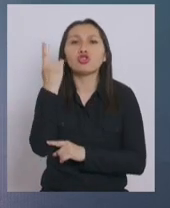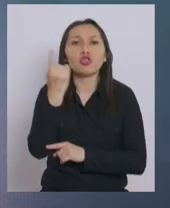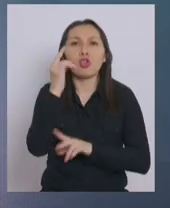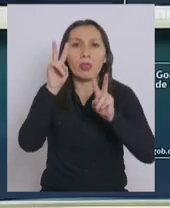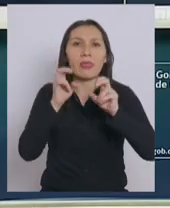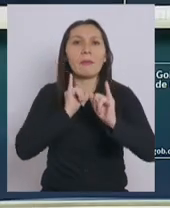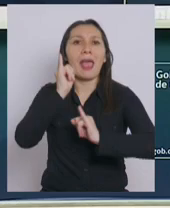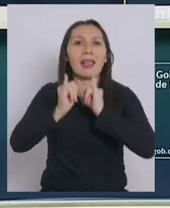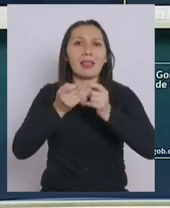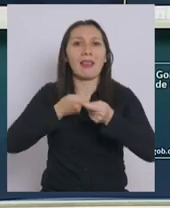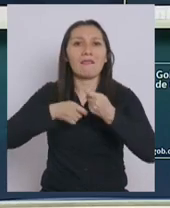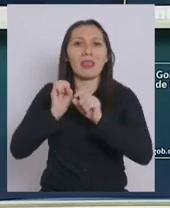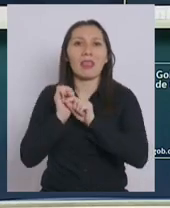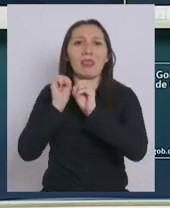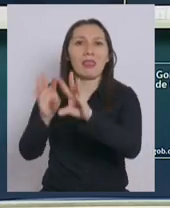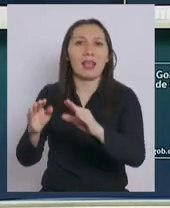Muchas gracias, doctora Baza.